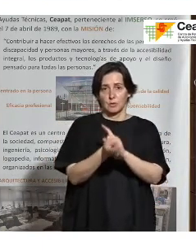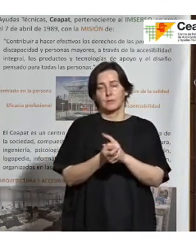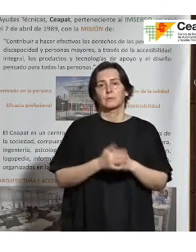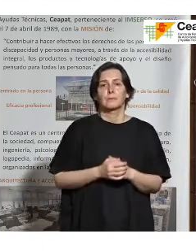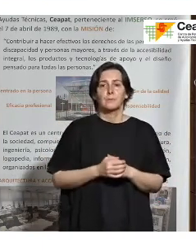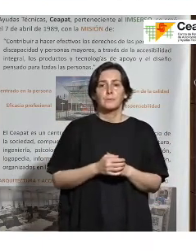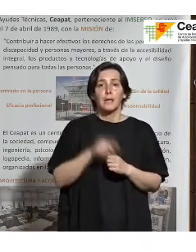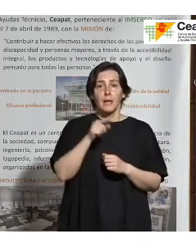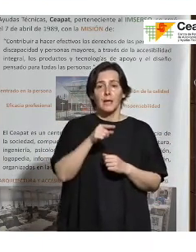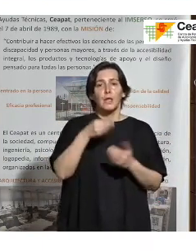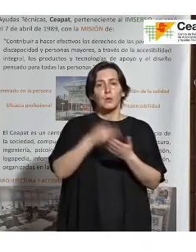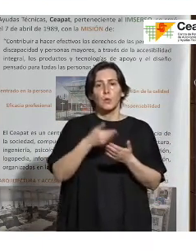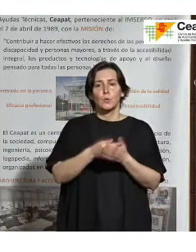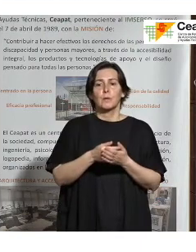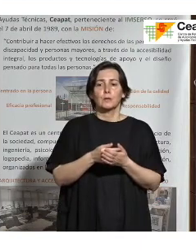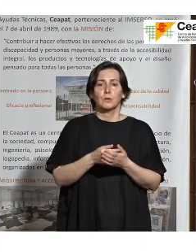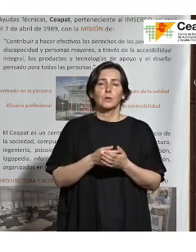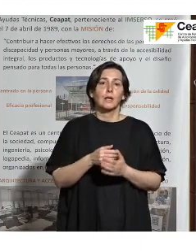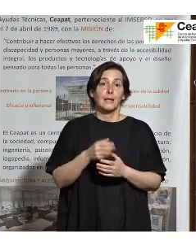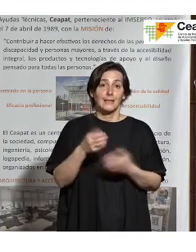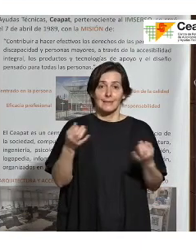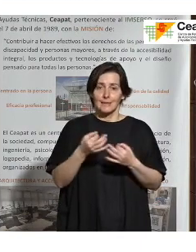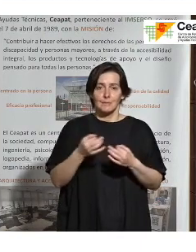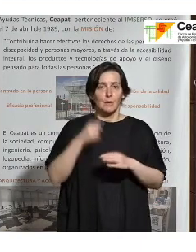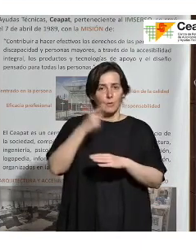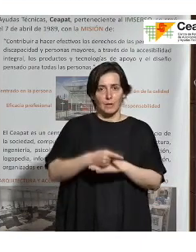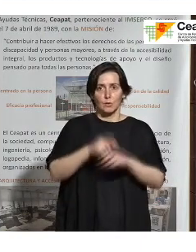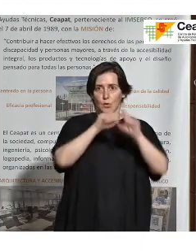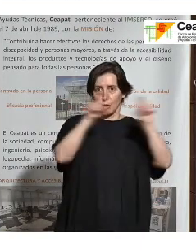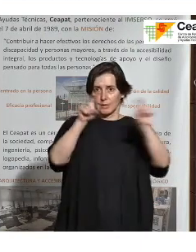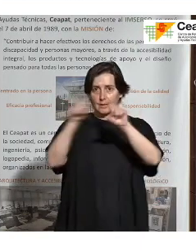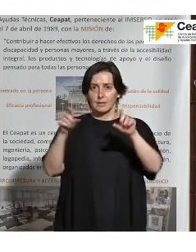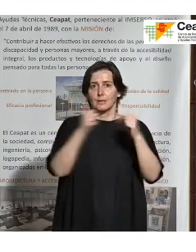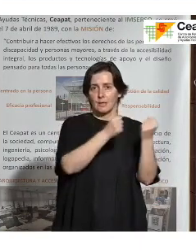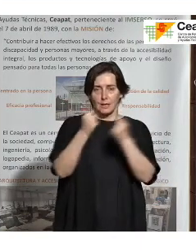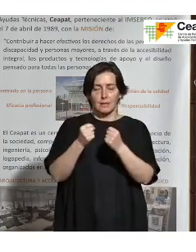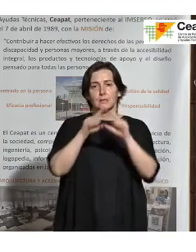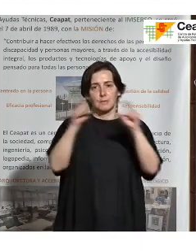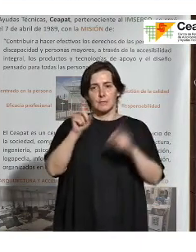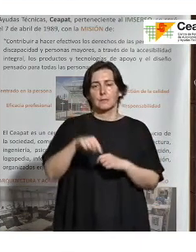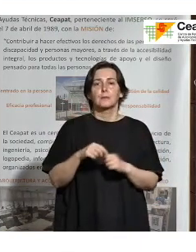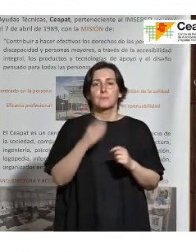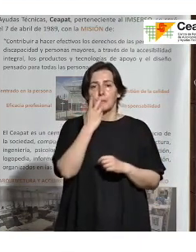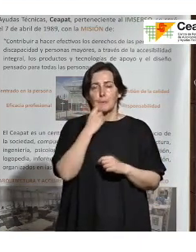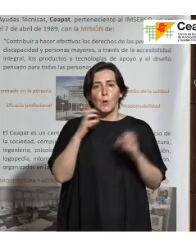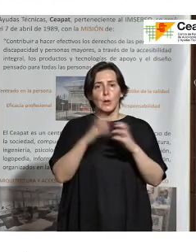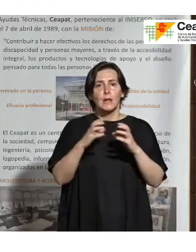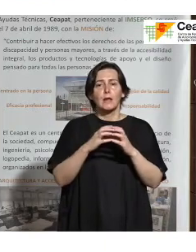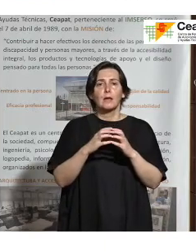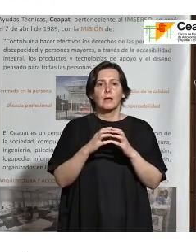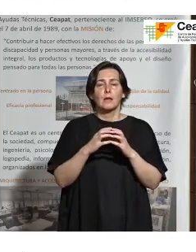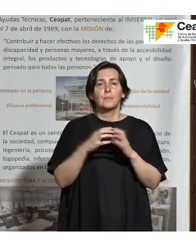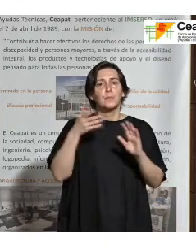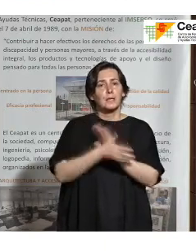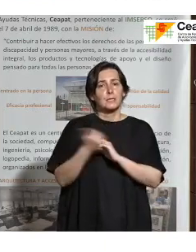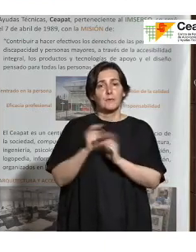documentos que tenemos que tener de forma obligatoria. Todas las entidades y empresas. En naranjita he puesto aquellos cambios. Como veis,